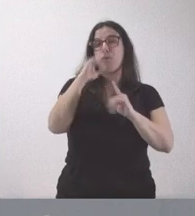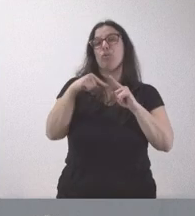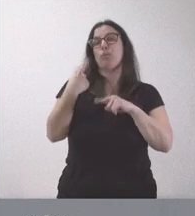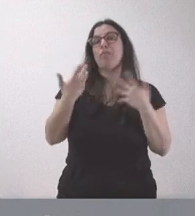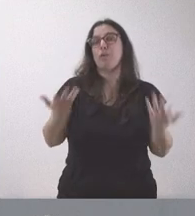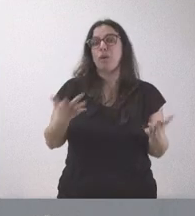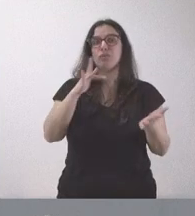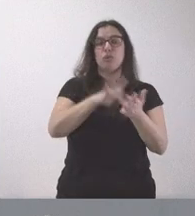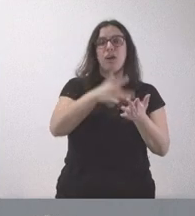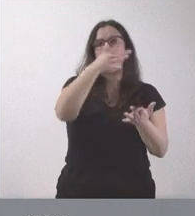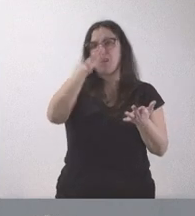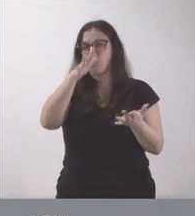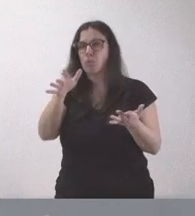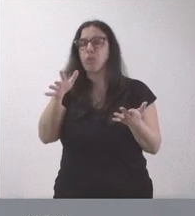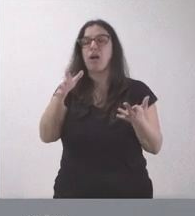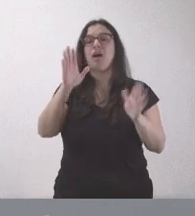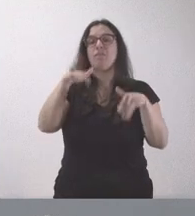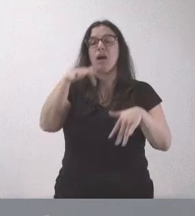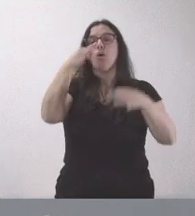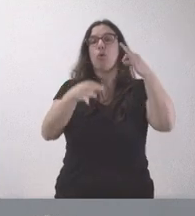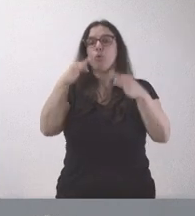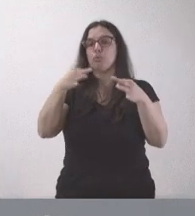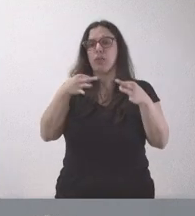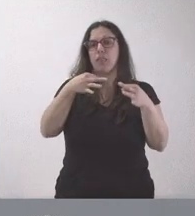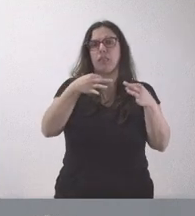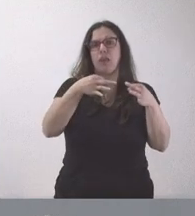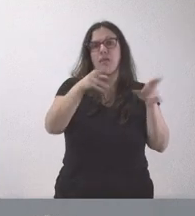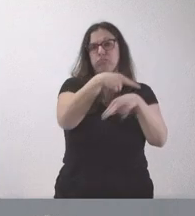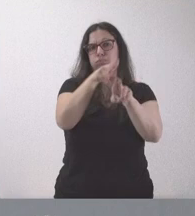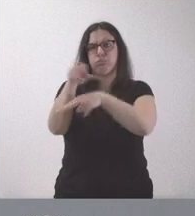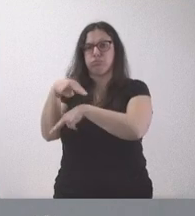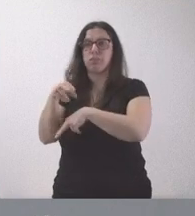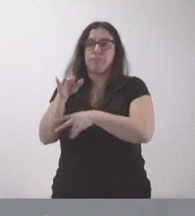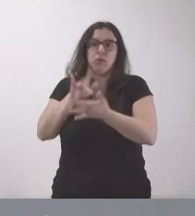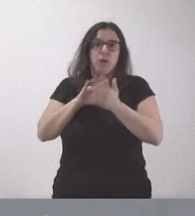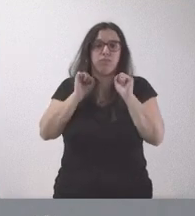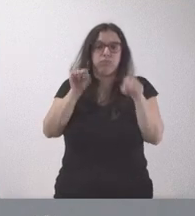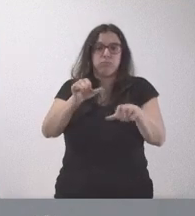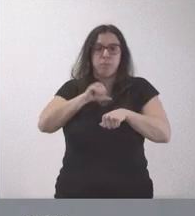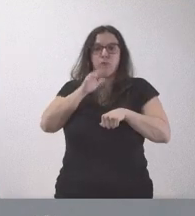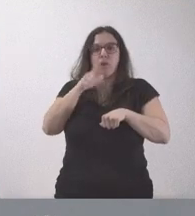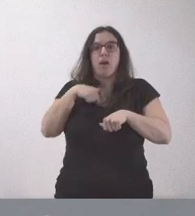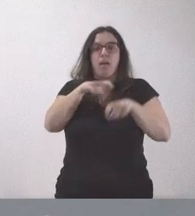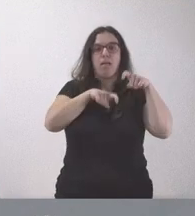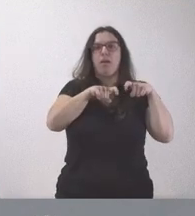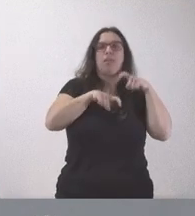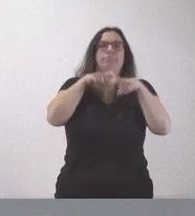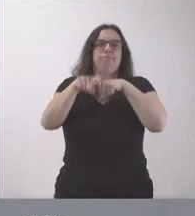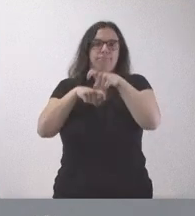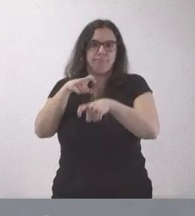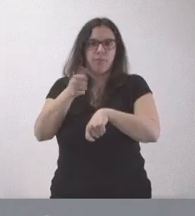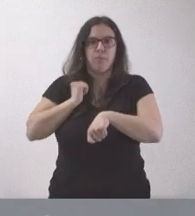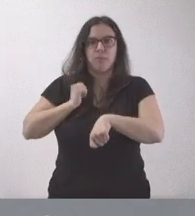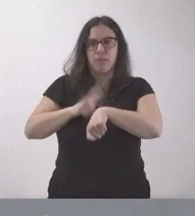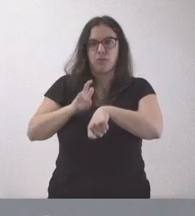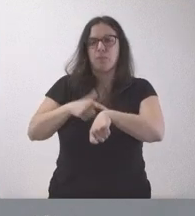de algunas denuncias que la justicia rechazó y que es verdad que produjo un retraso. Pero estamos recuperando ese tiempo perdido. Y estamos convencidos de que habrá